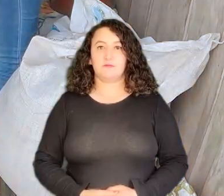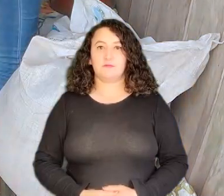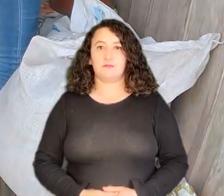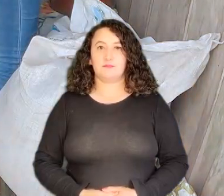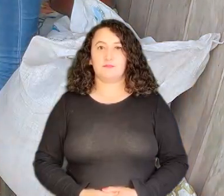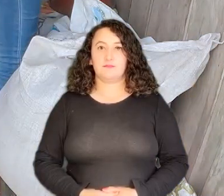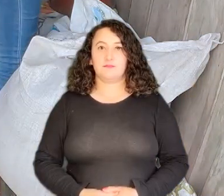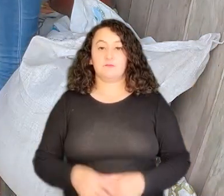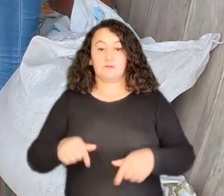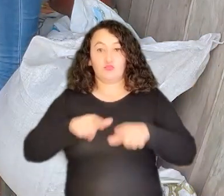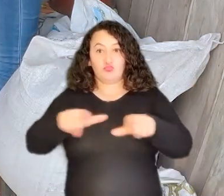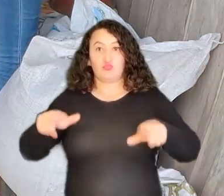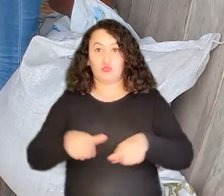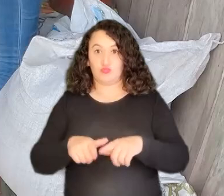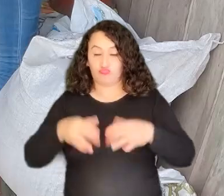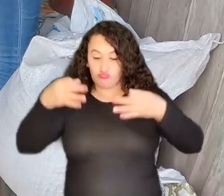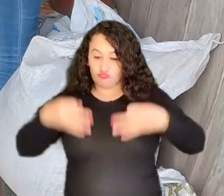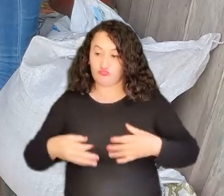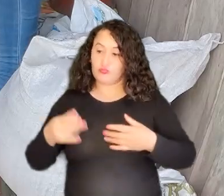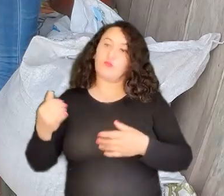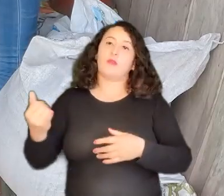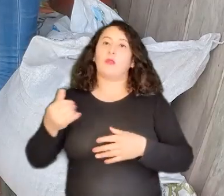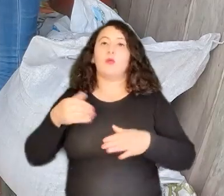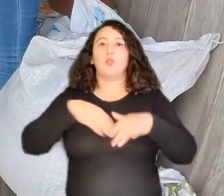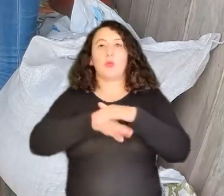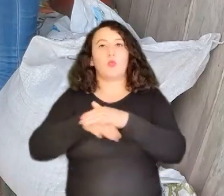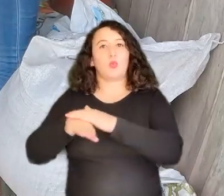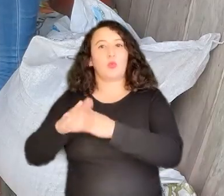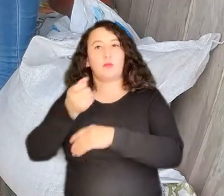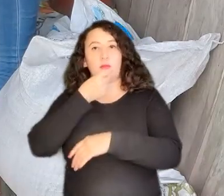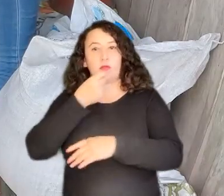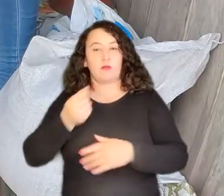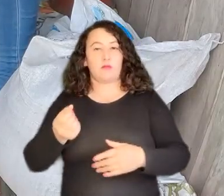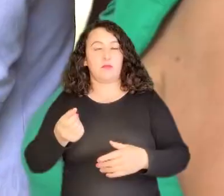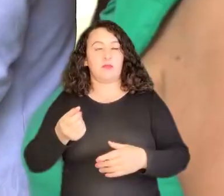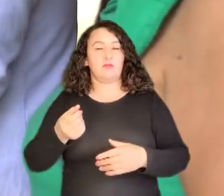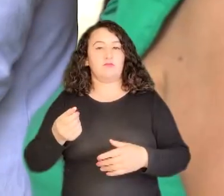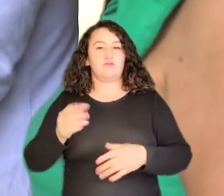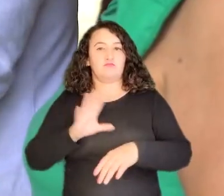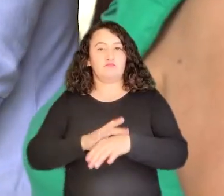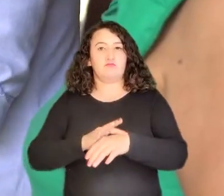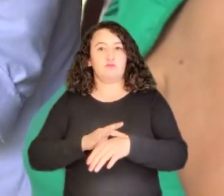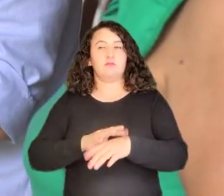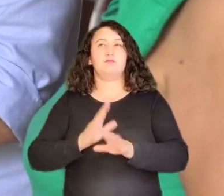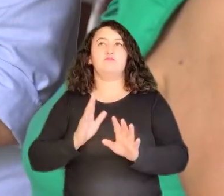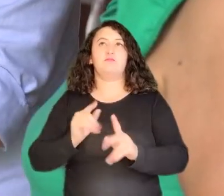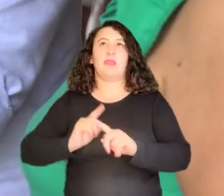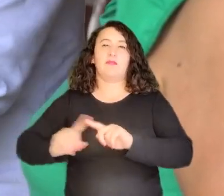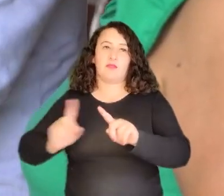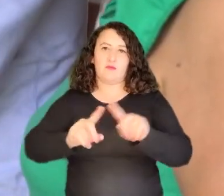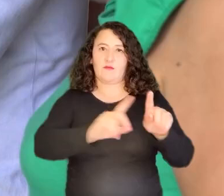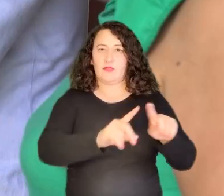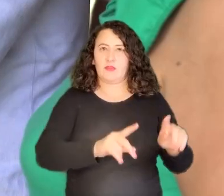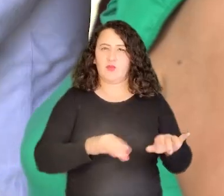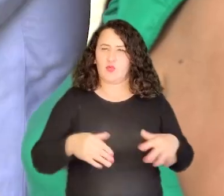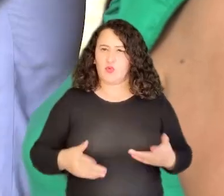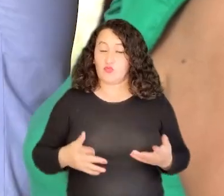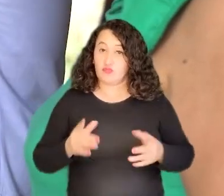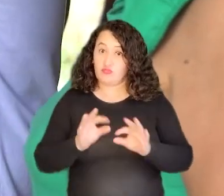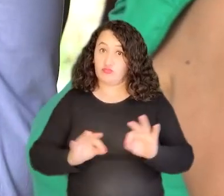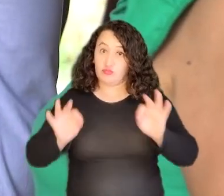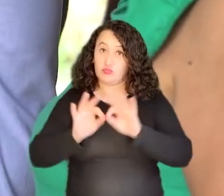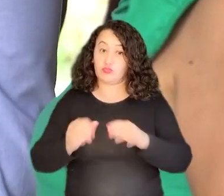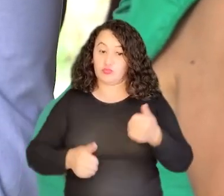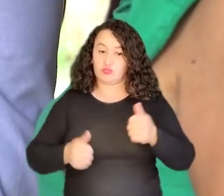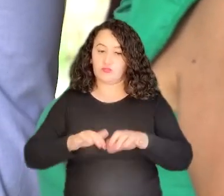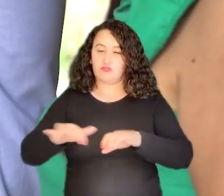Este es el lugar donde Ana tiene almacenados sus medicamentos veterinarios, Catalina. Vemos que tiene diferentes compartimentos, pero aquí lo ideal sería como